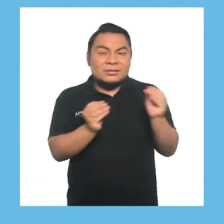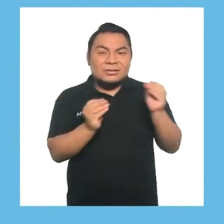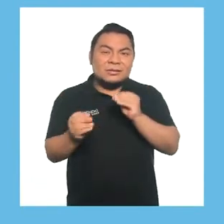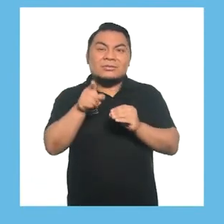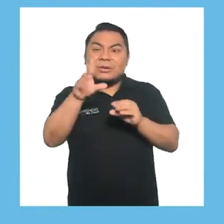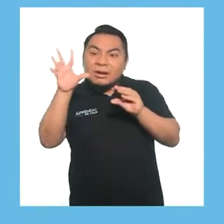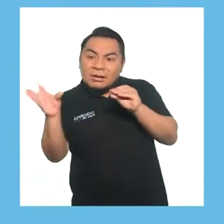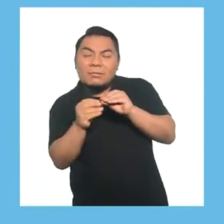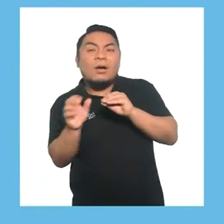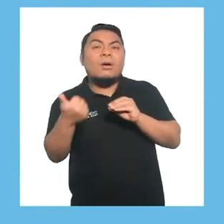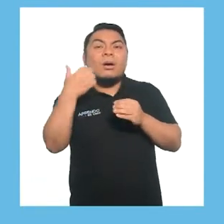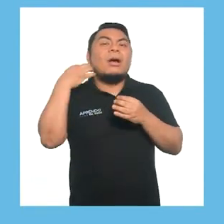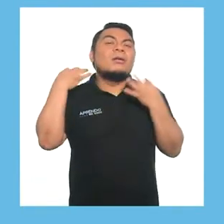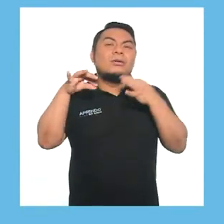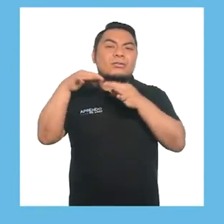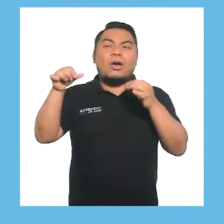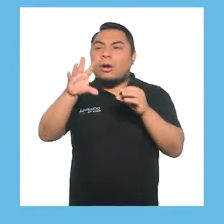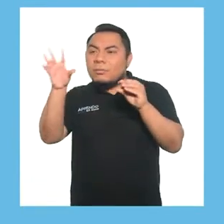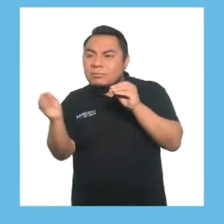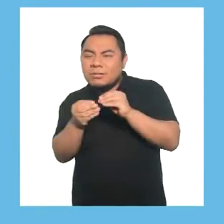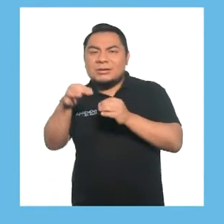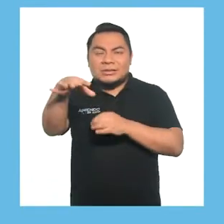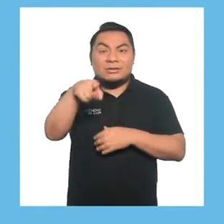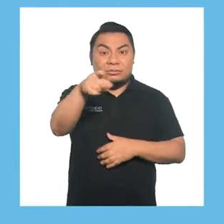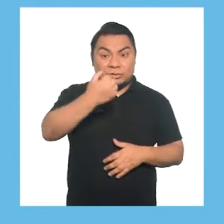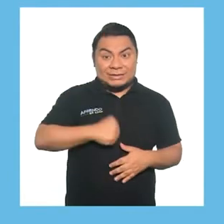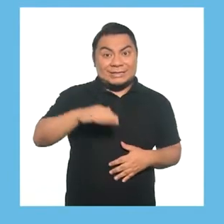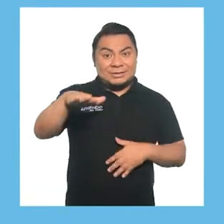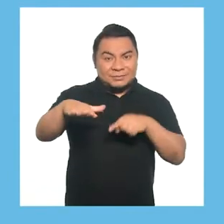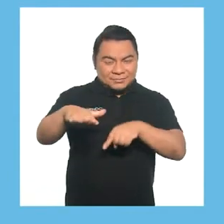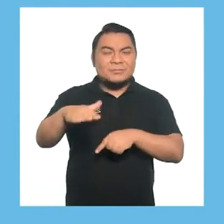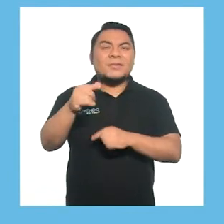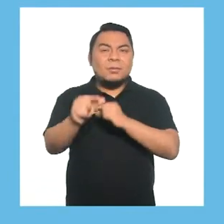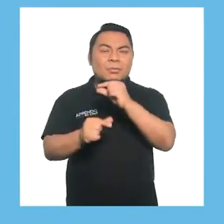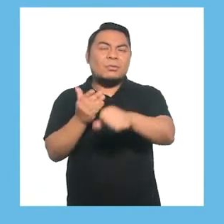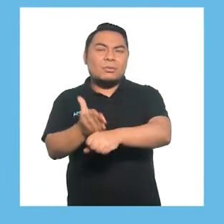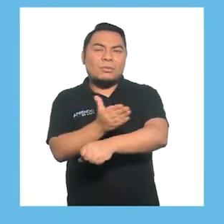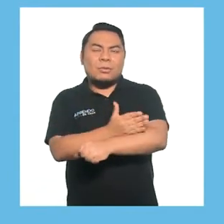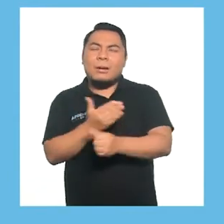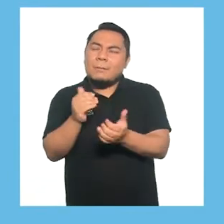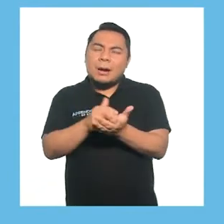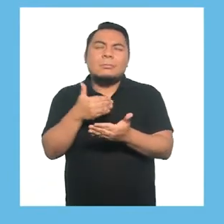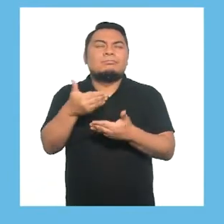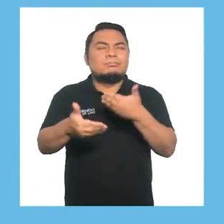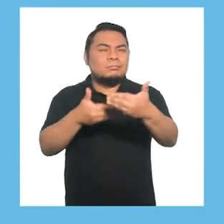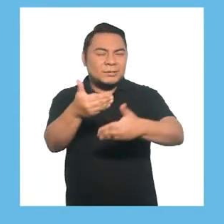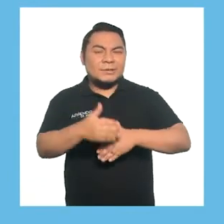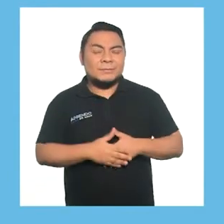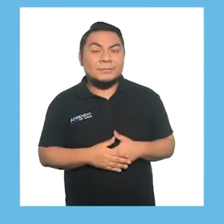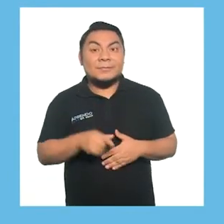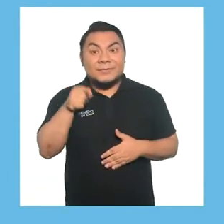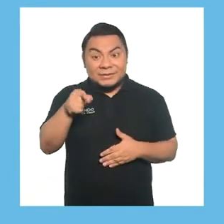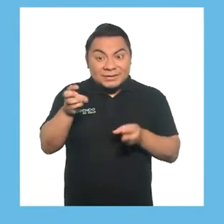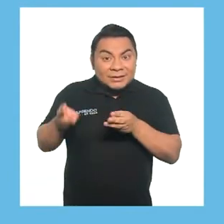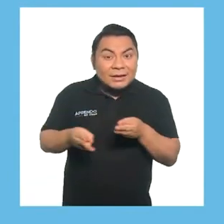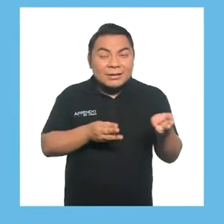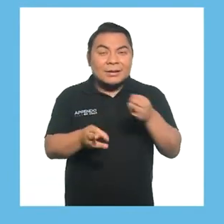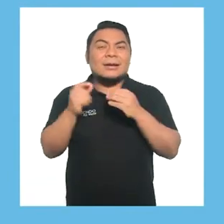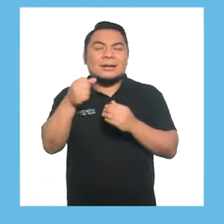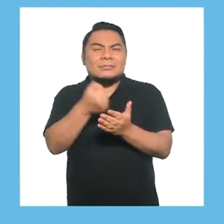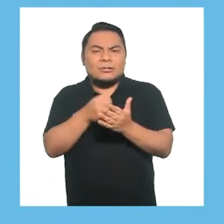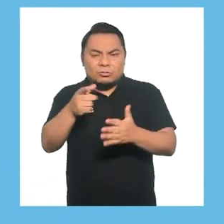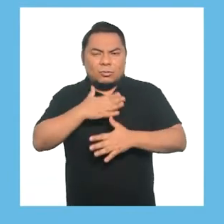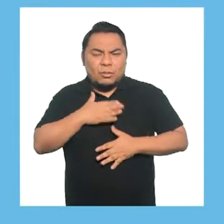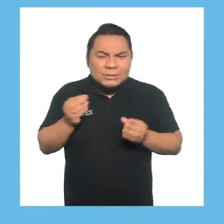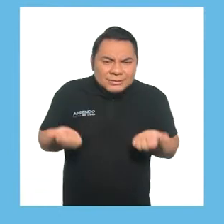incorporar otro pañuelo en el juego. Tu niña o niño tendrá un reto más grande y de esta manera